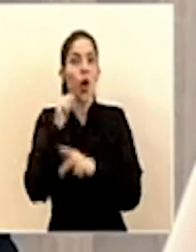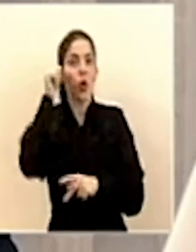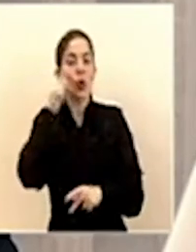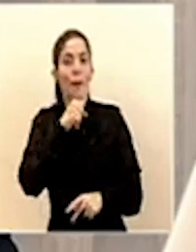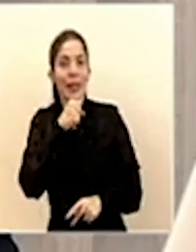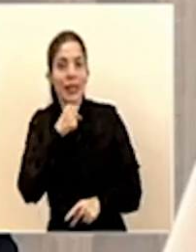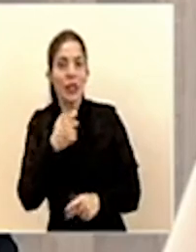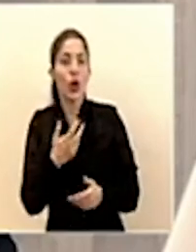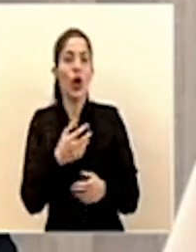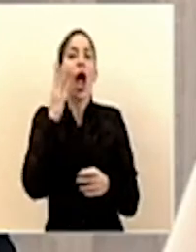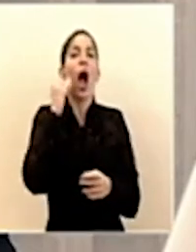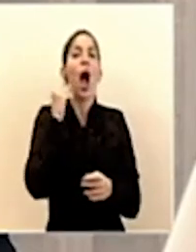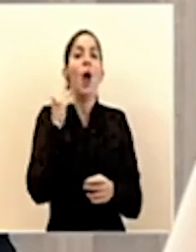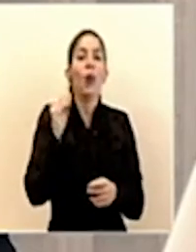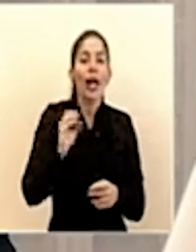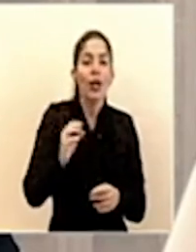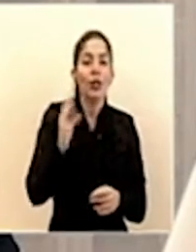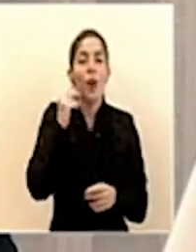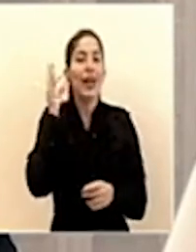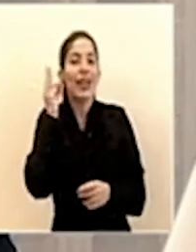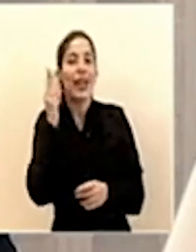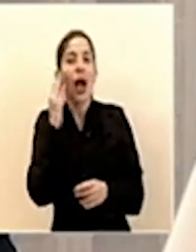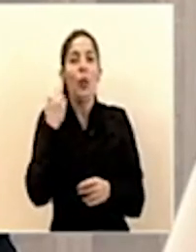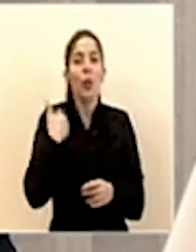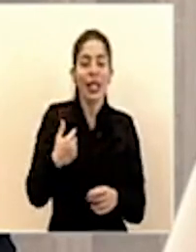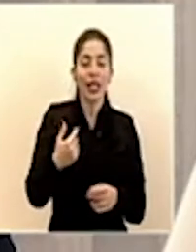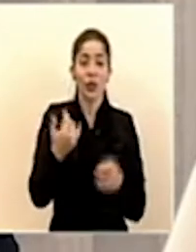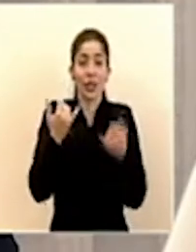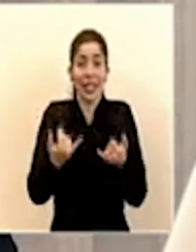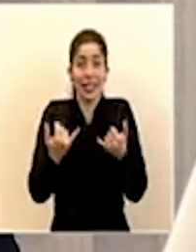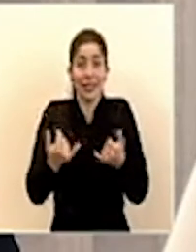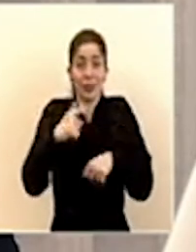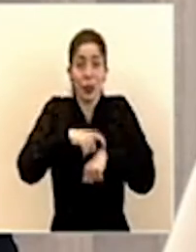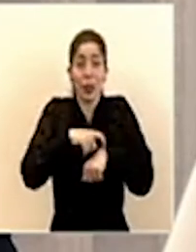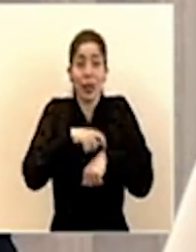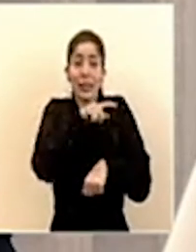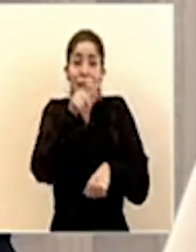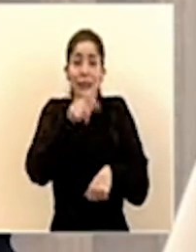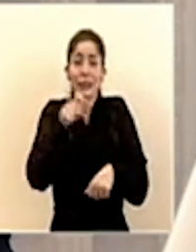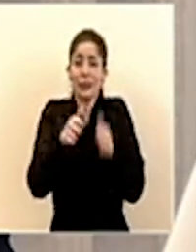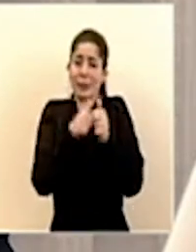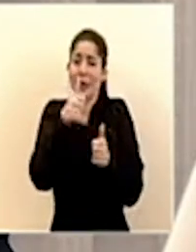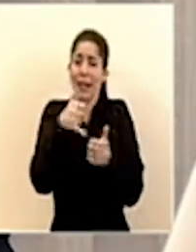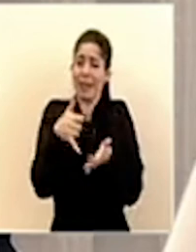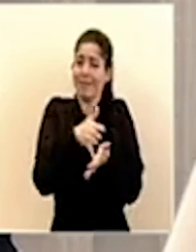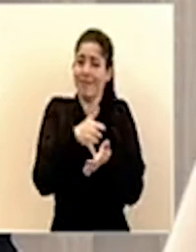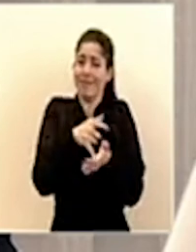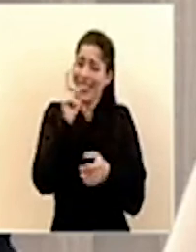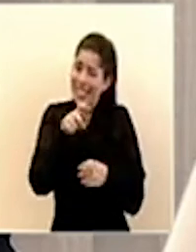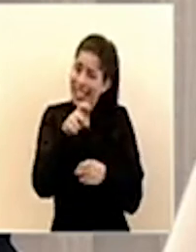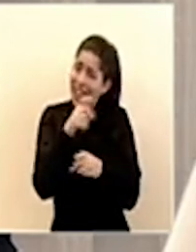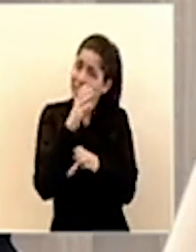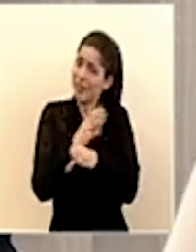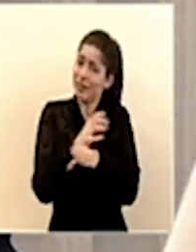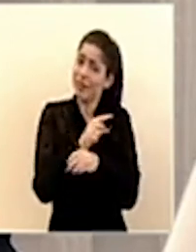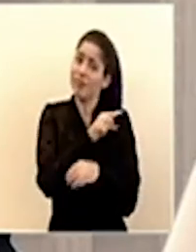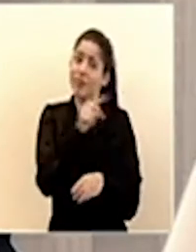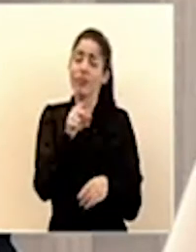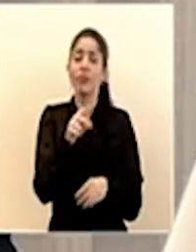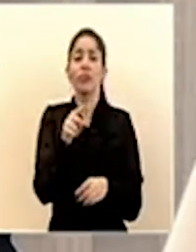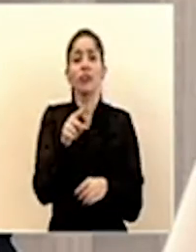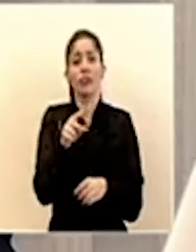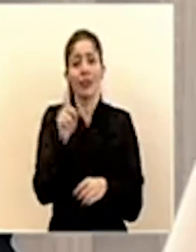a los abuelitos y a las abuelitas que en este momento son las personas más vulnerables que tenemos que cuidarlas que tenemos